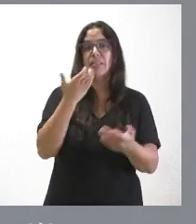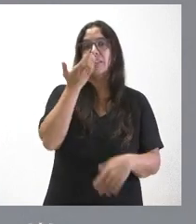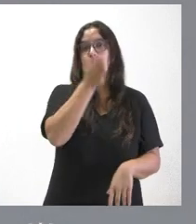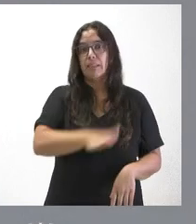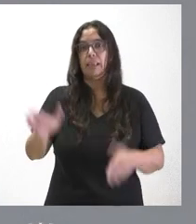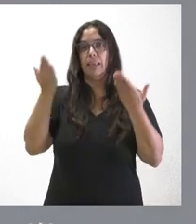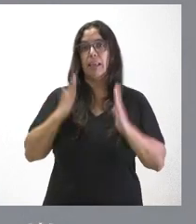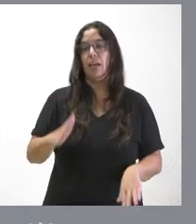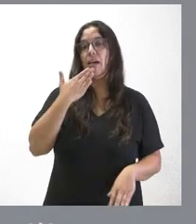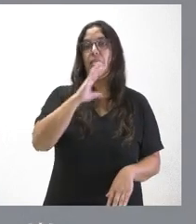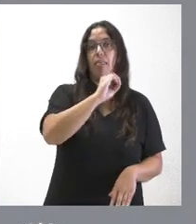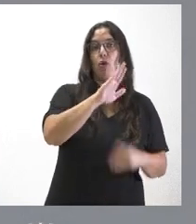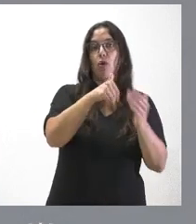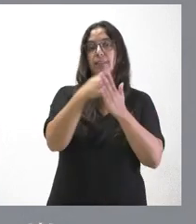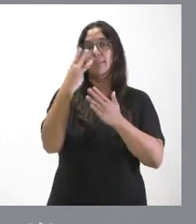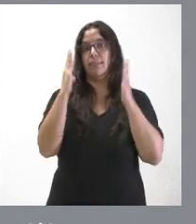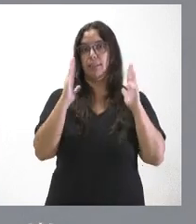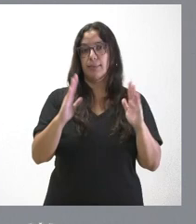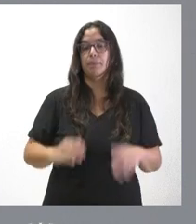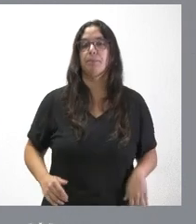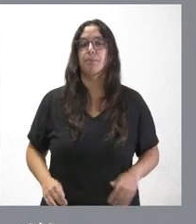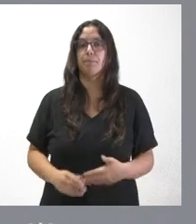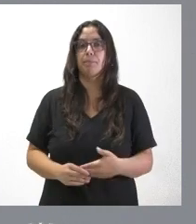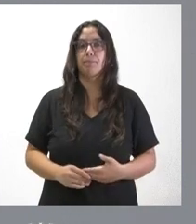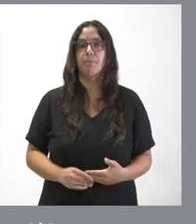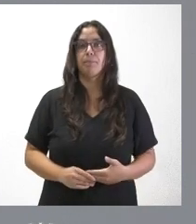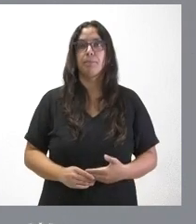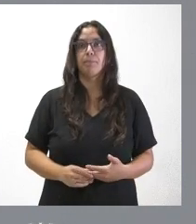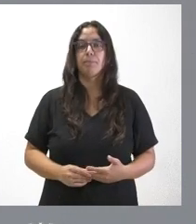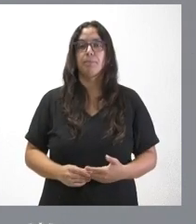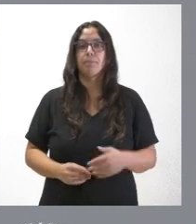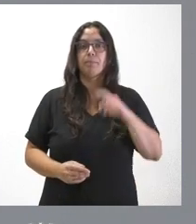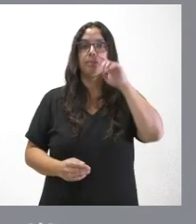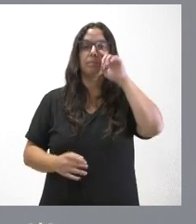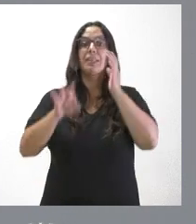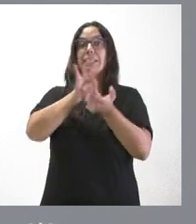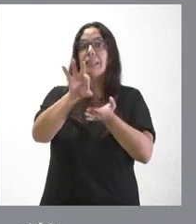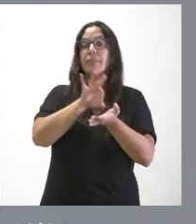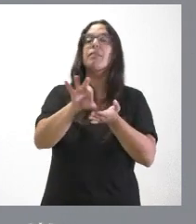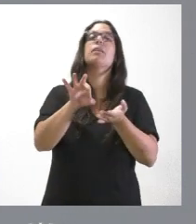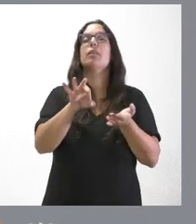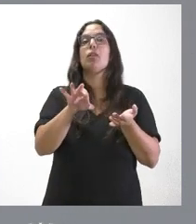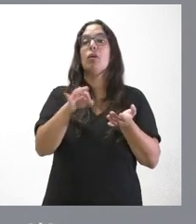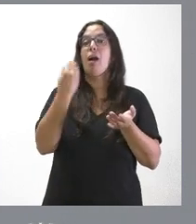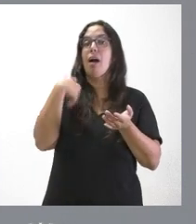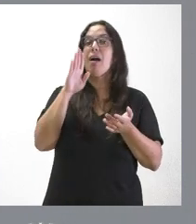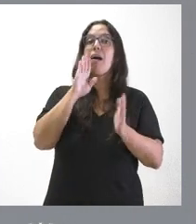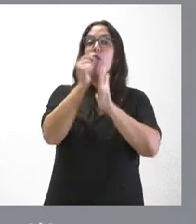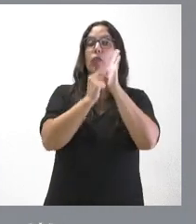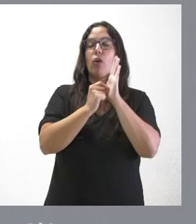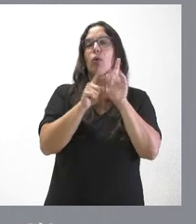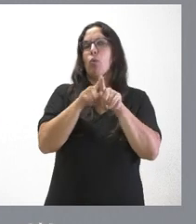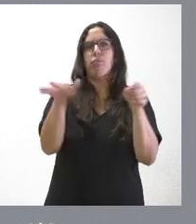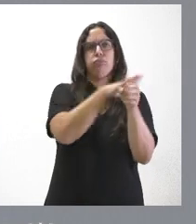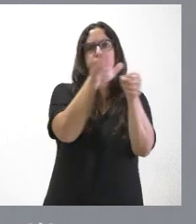entre cero y tres años, extendiendo los servicios en los términos que les he señalado. Son